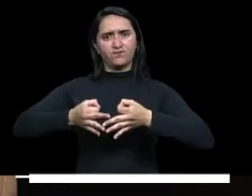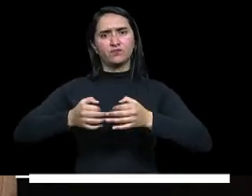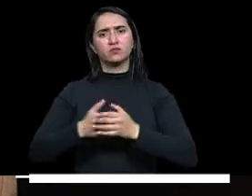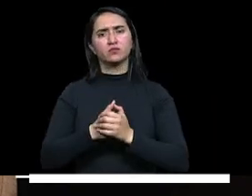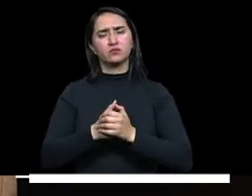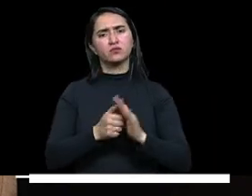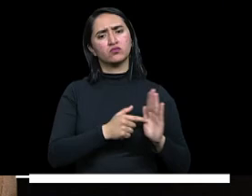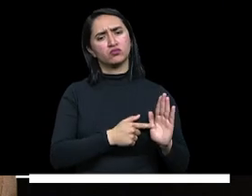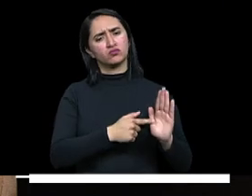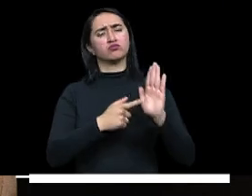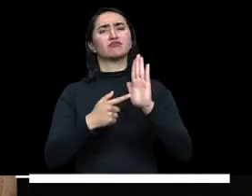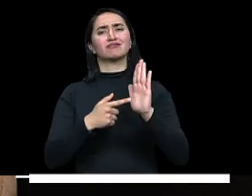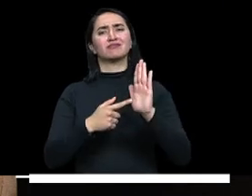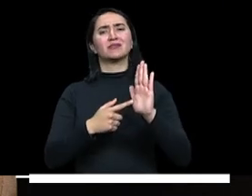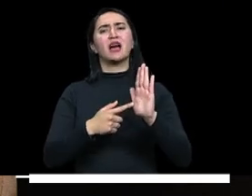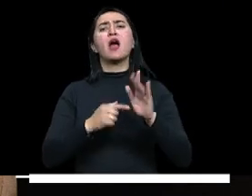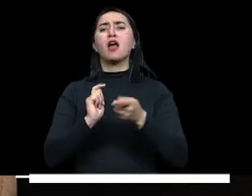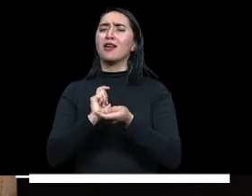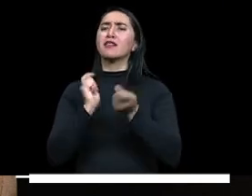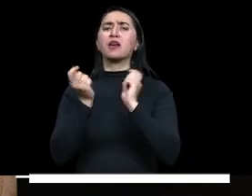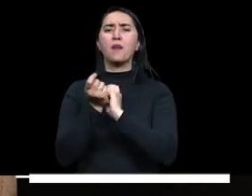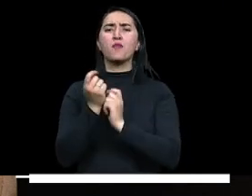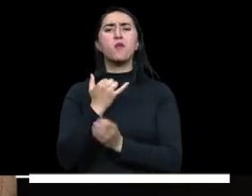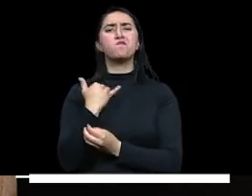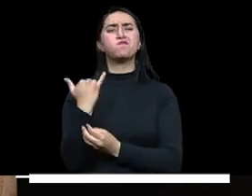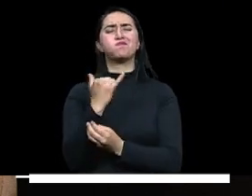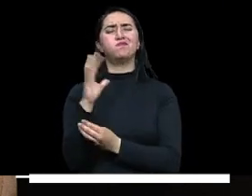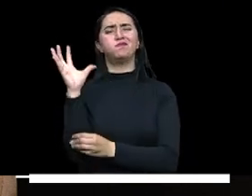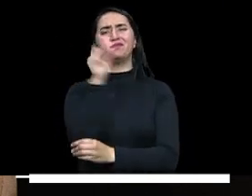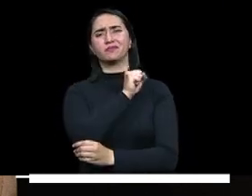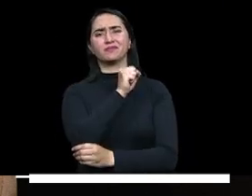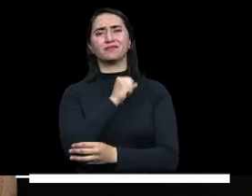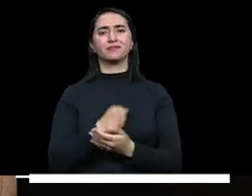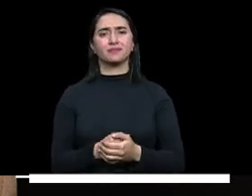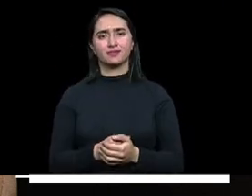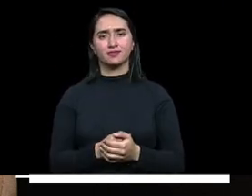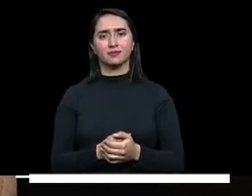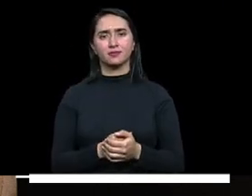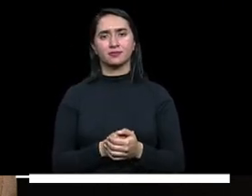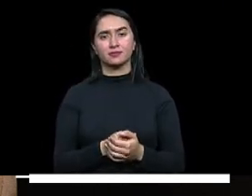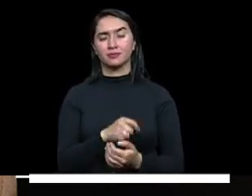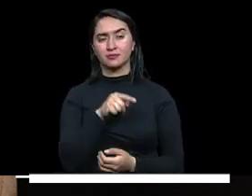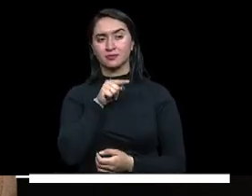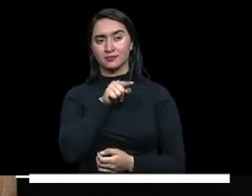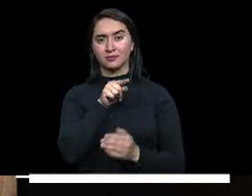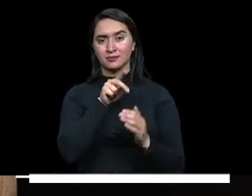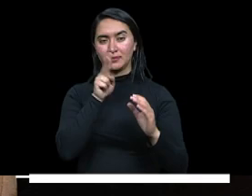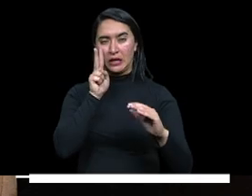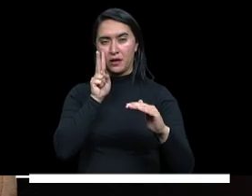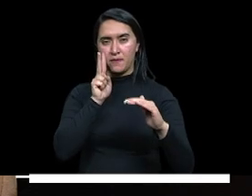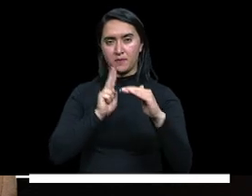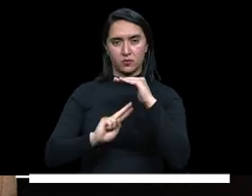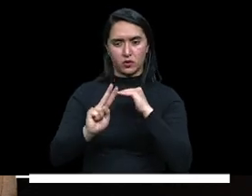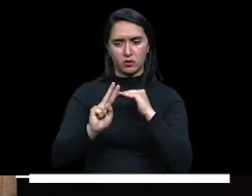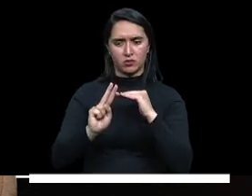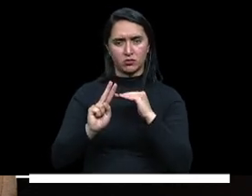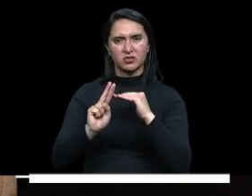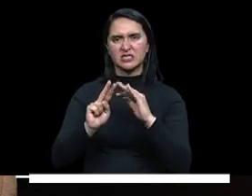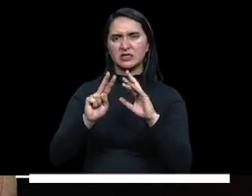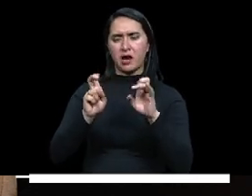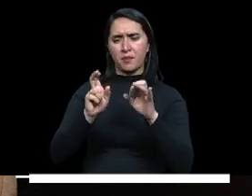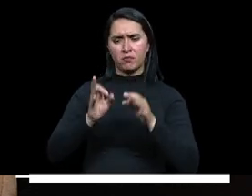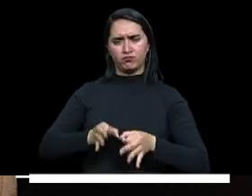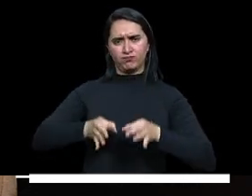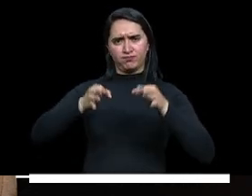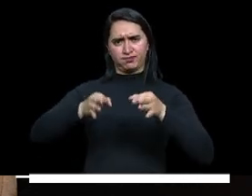en garantizar que el cambio se note. Esa visión de garantizar la infraestructura educativa y esa